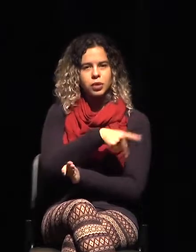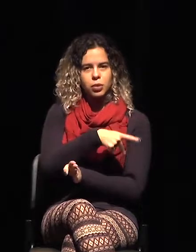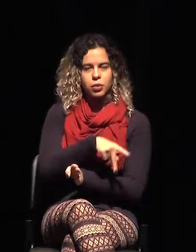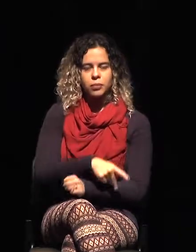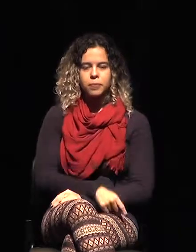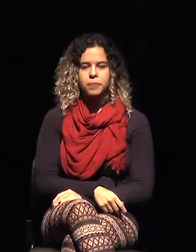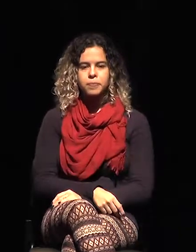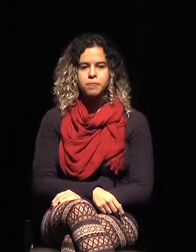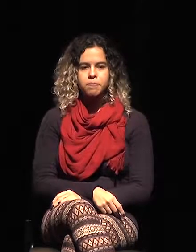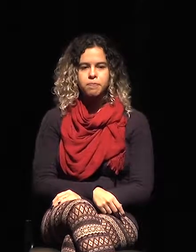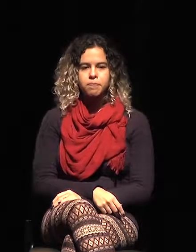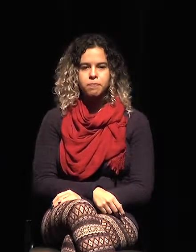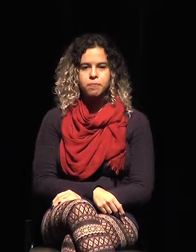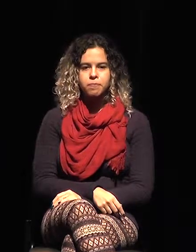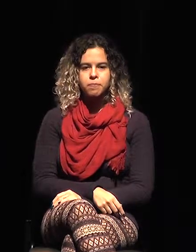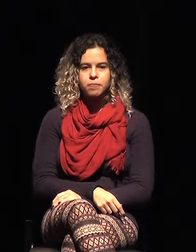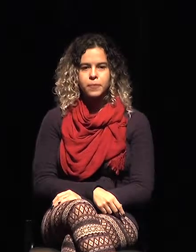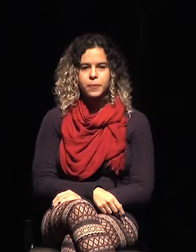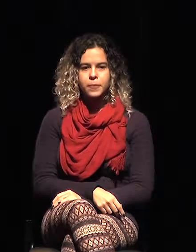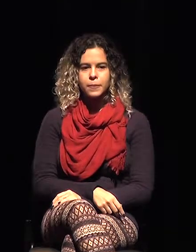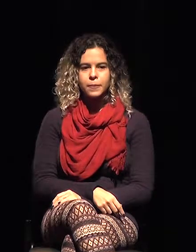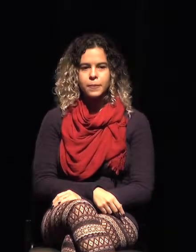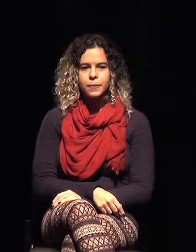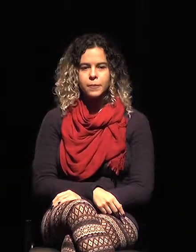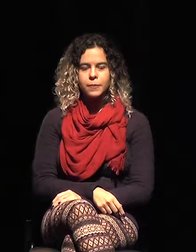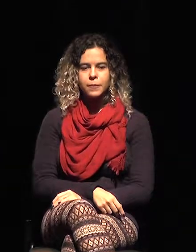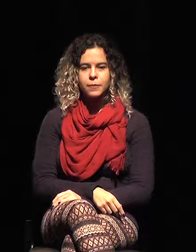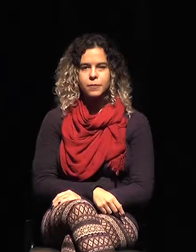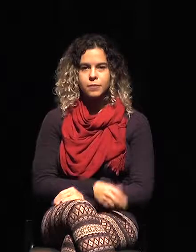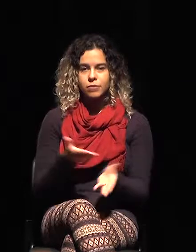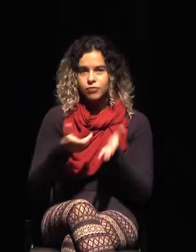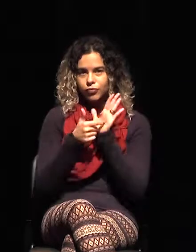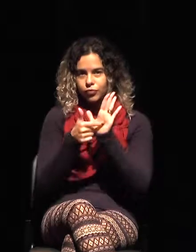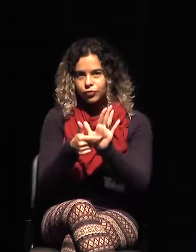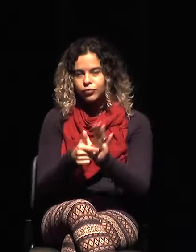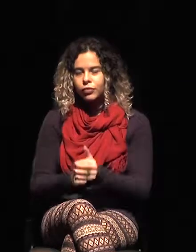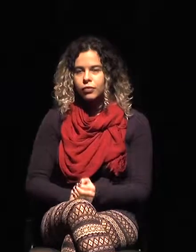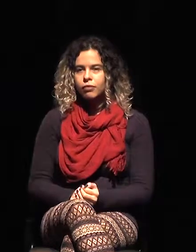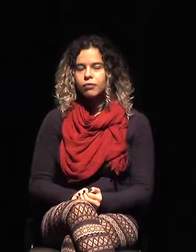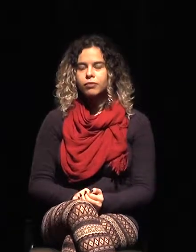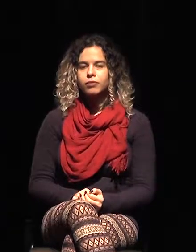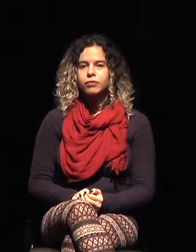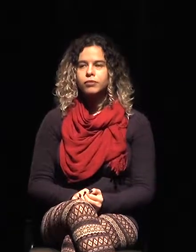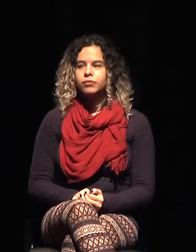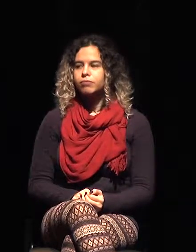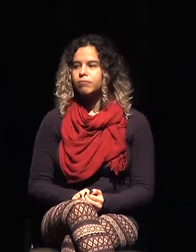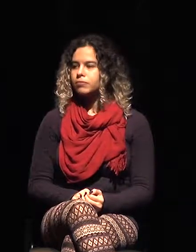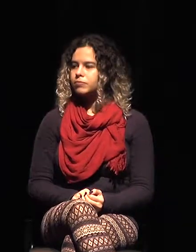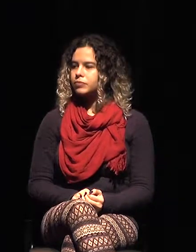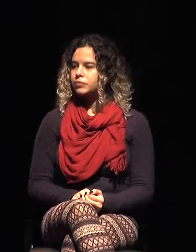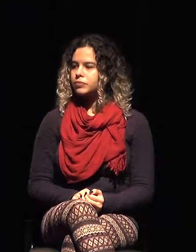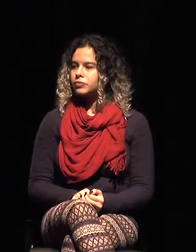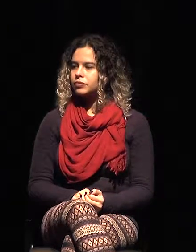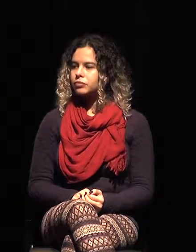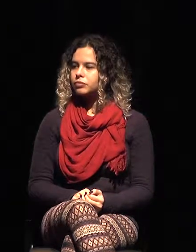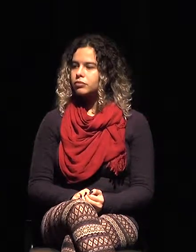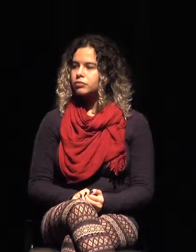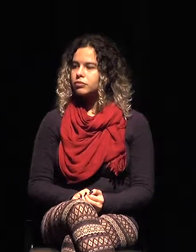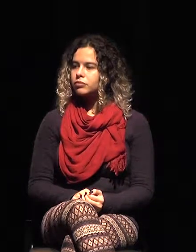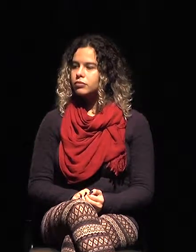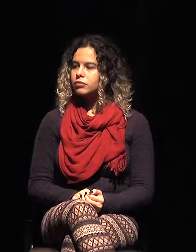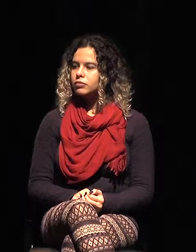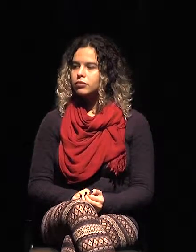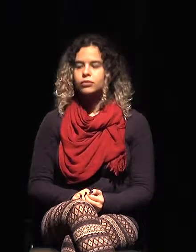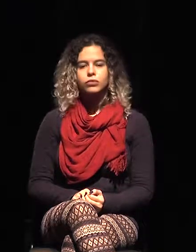Aquí podemos ver lo que les comenté antes, probablemente ruta de bienes culturales que pasan